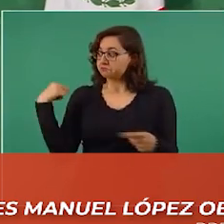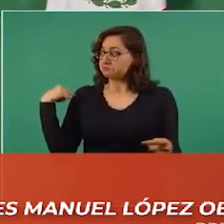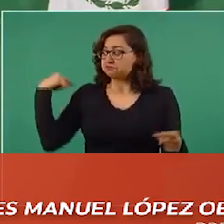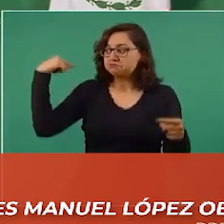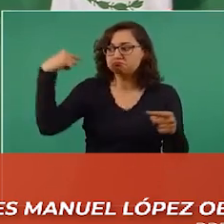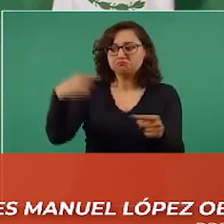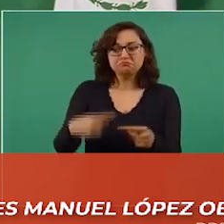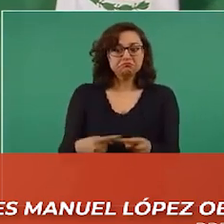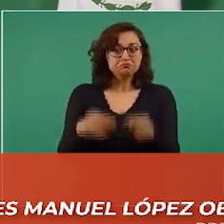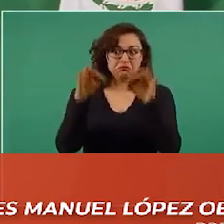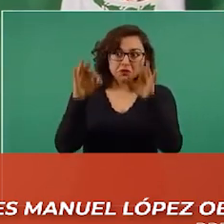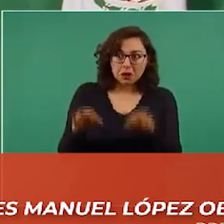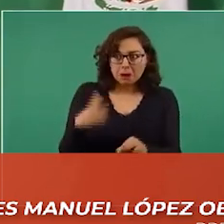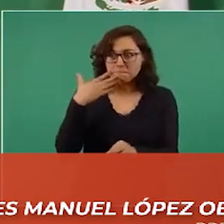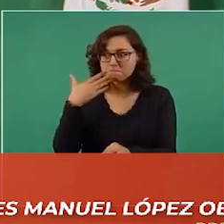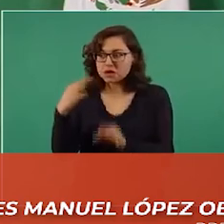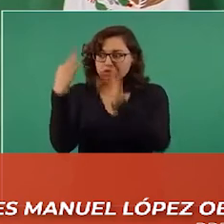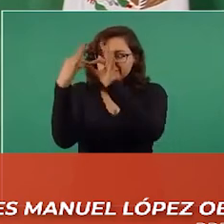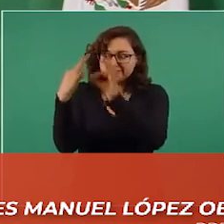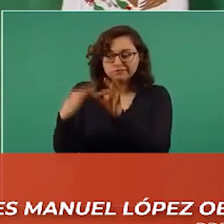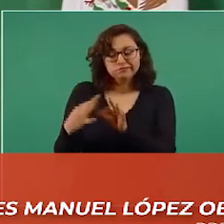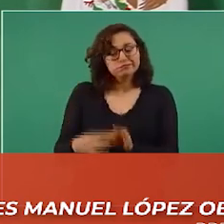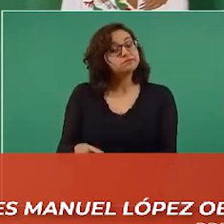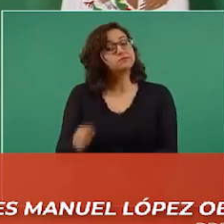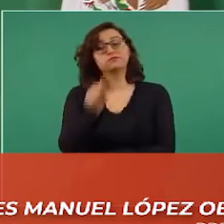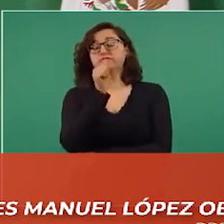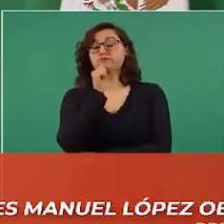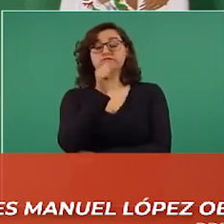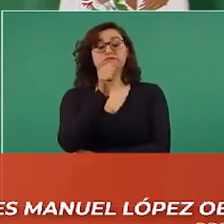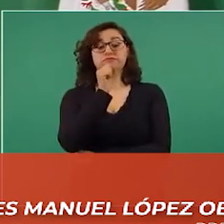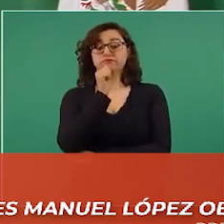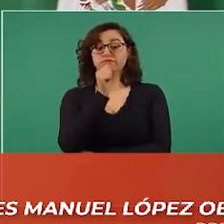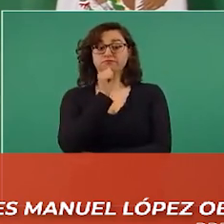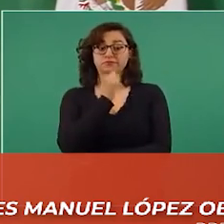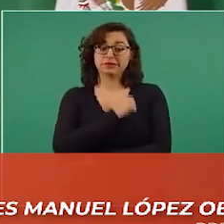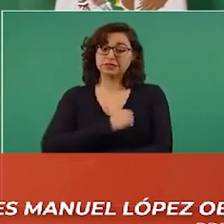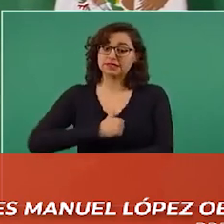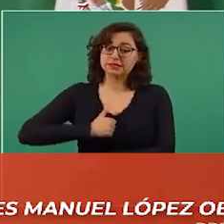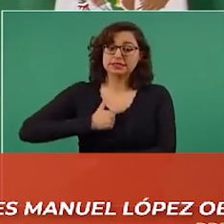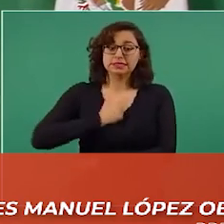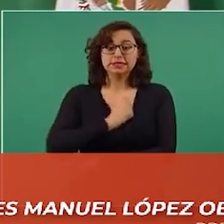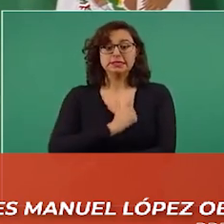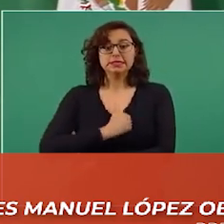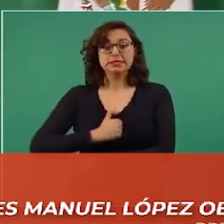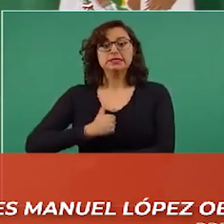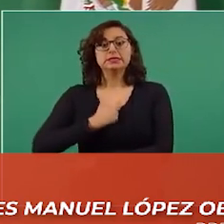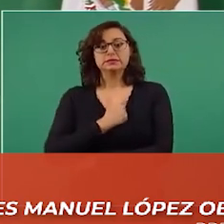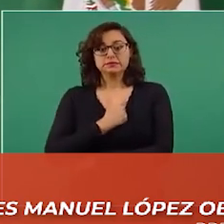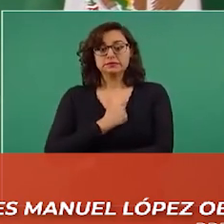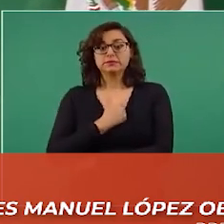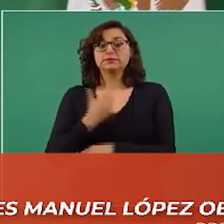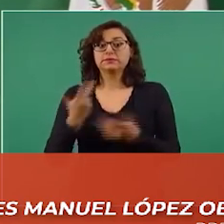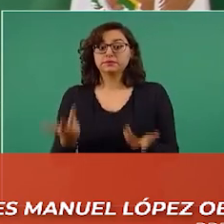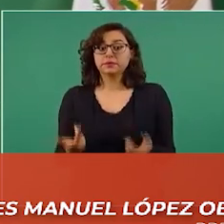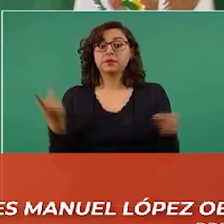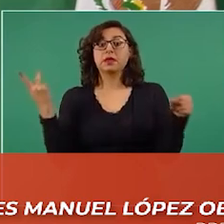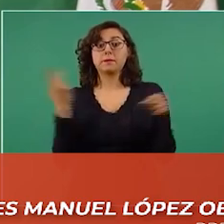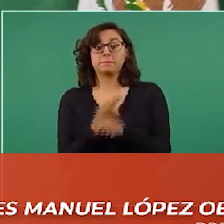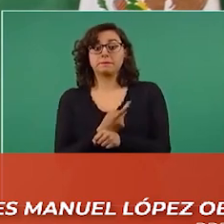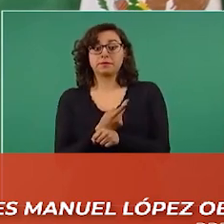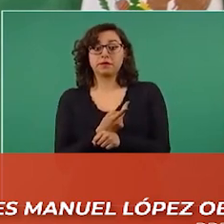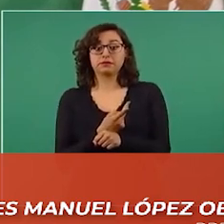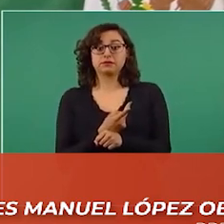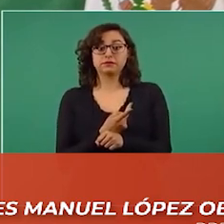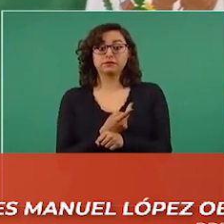como debería es evidente que existe acaparamiento de vacunas por